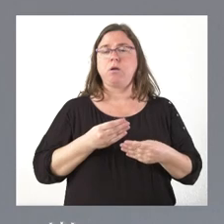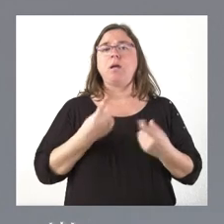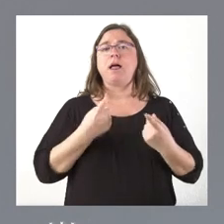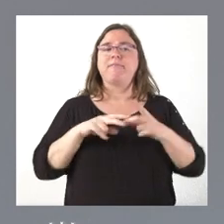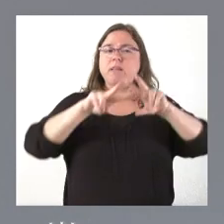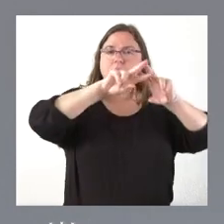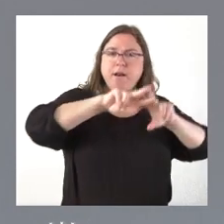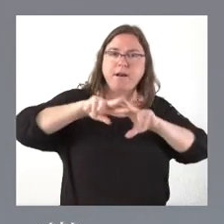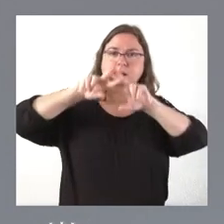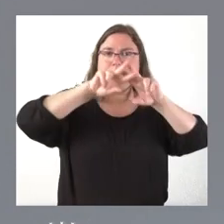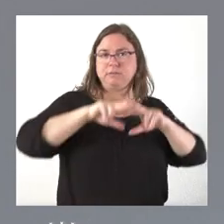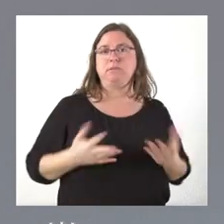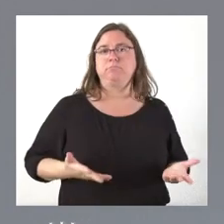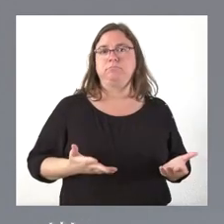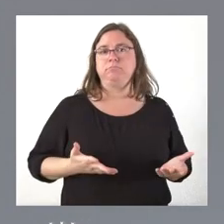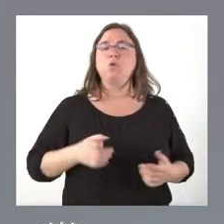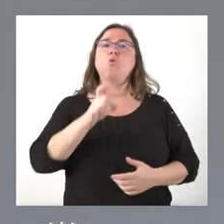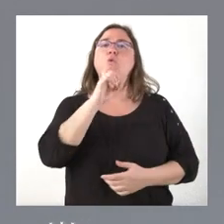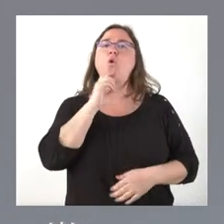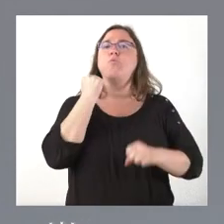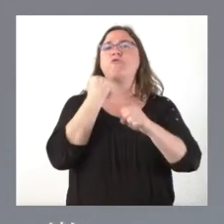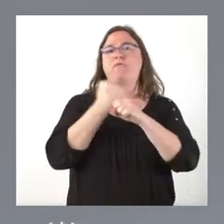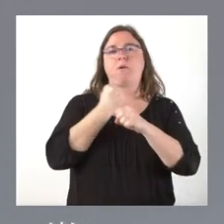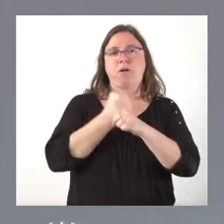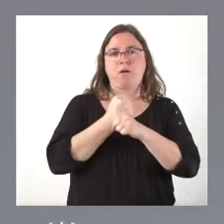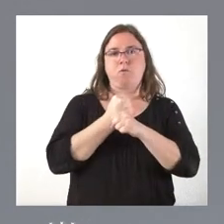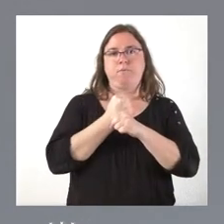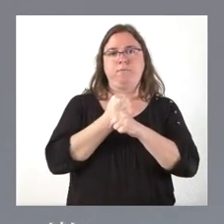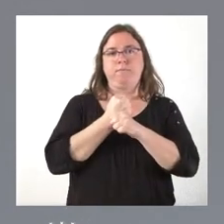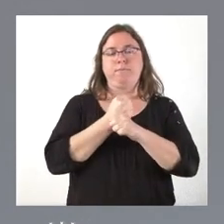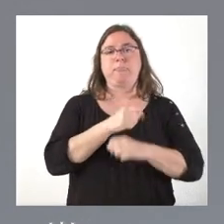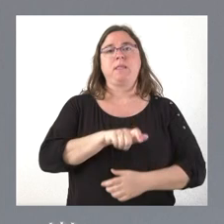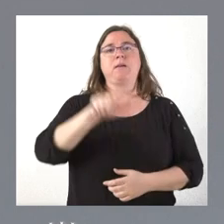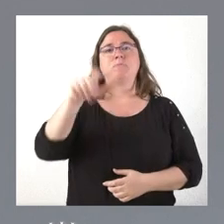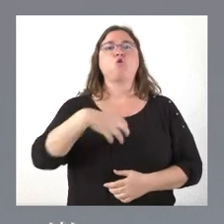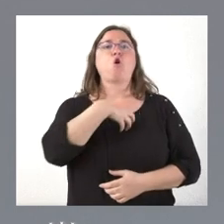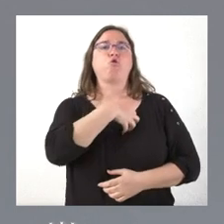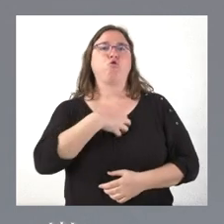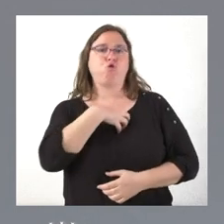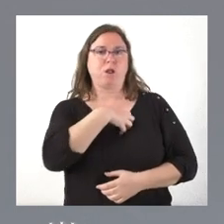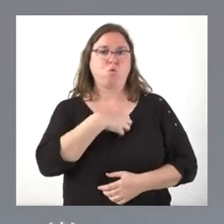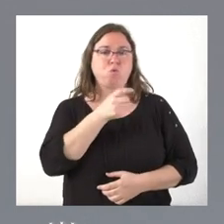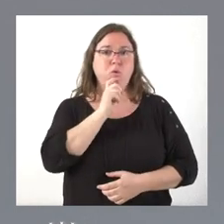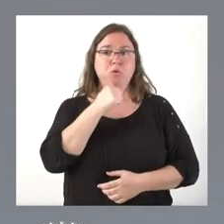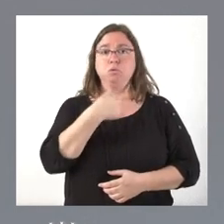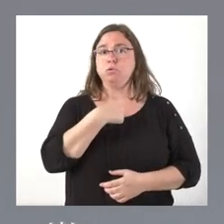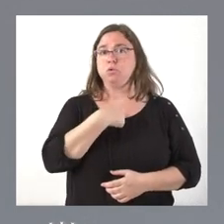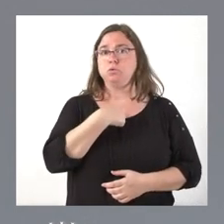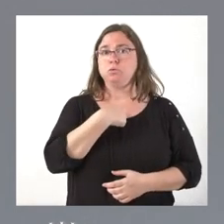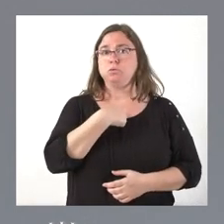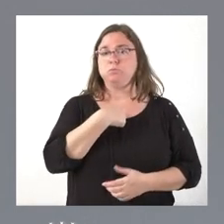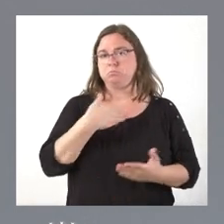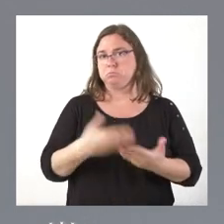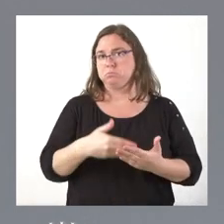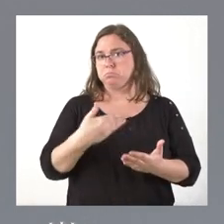cómo se desarrolla el trabajo de los funcionarios. Y yo constato